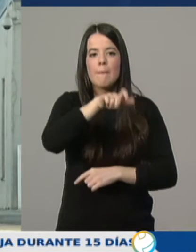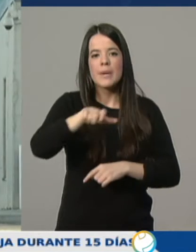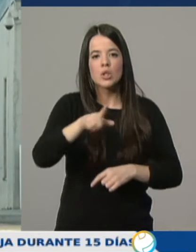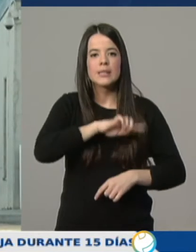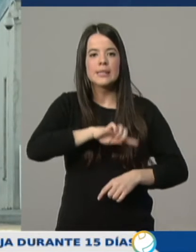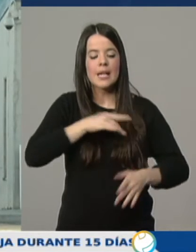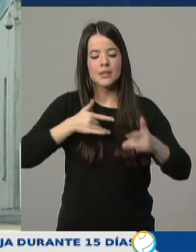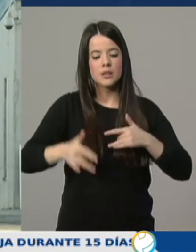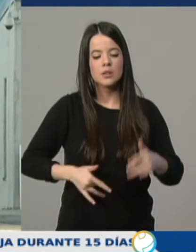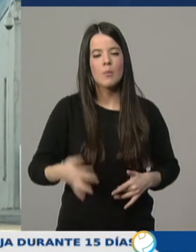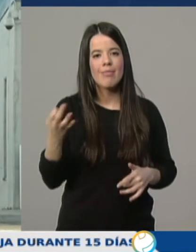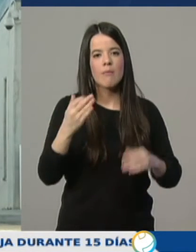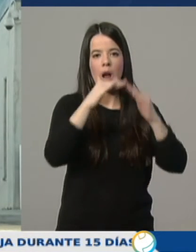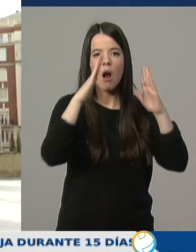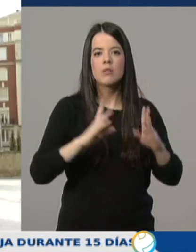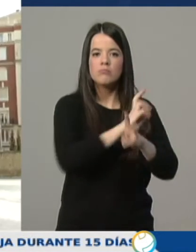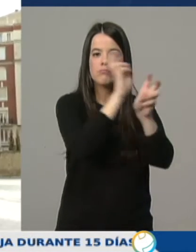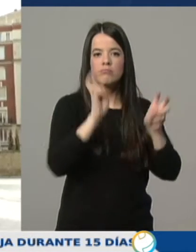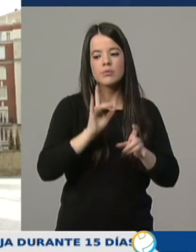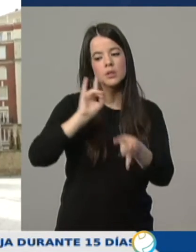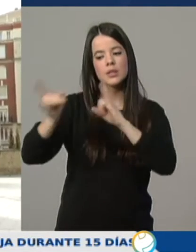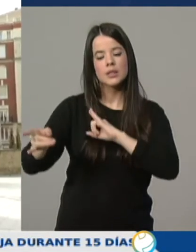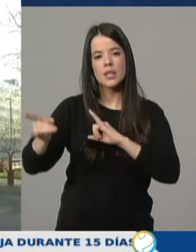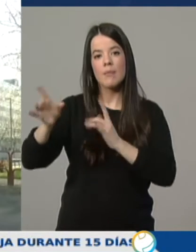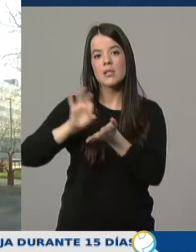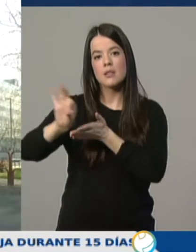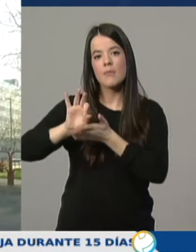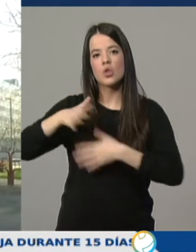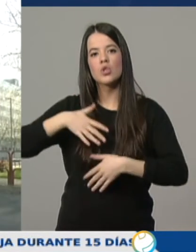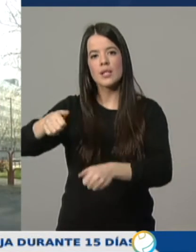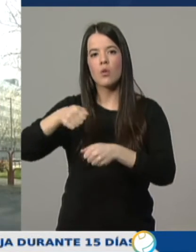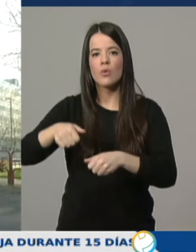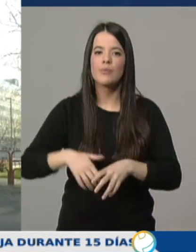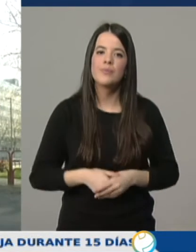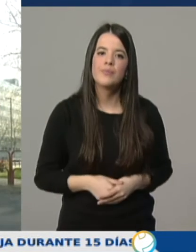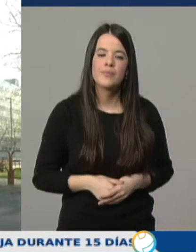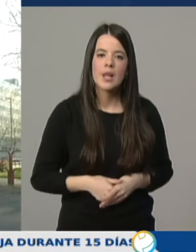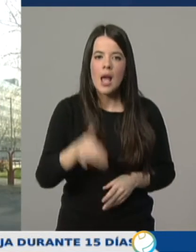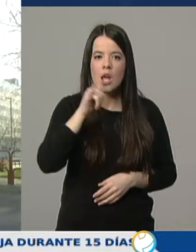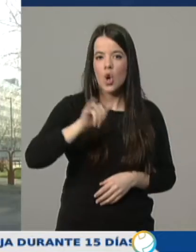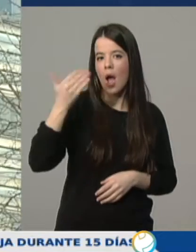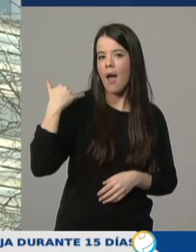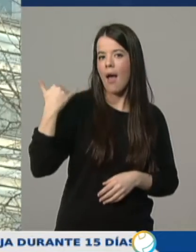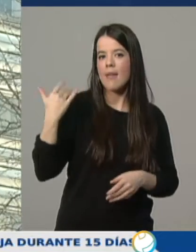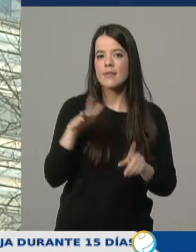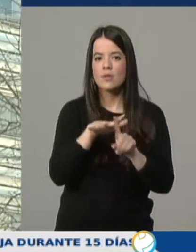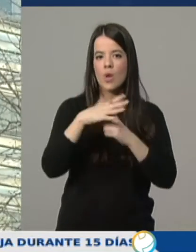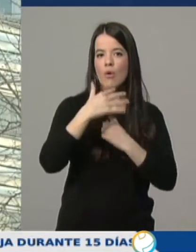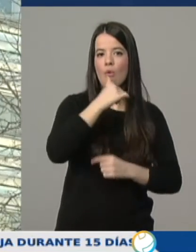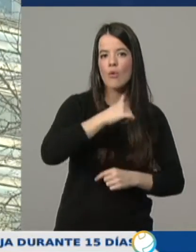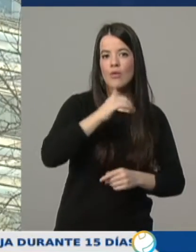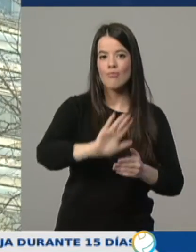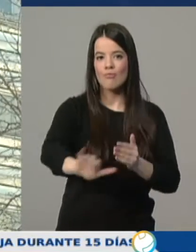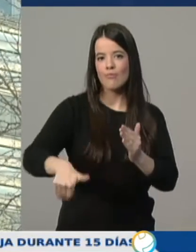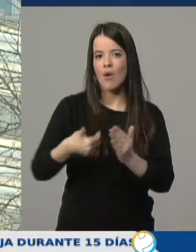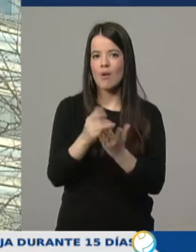síntoma, se quede en casa y llame a los servicios sanitarios. La Rioja ha pasado de estar en situación de contención a situación